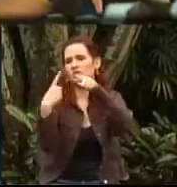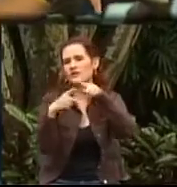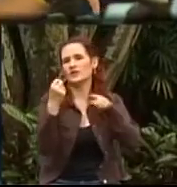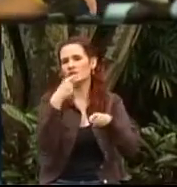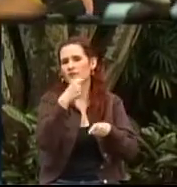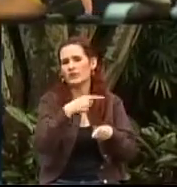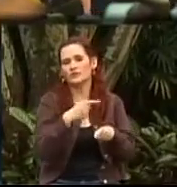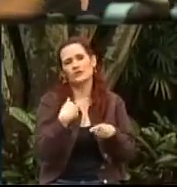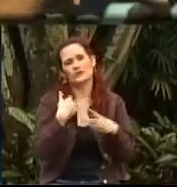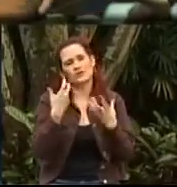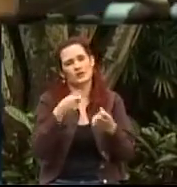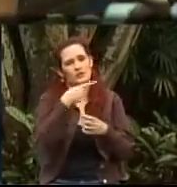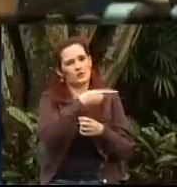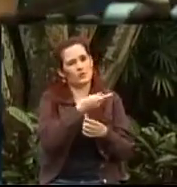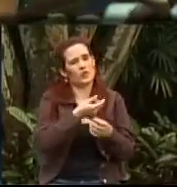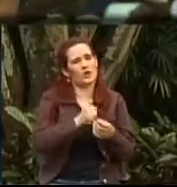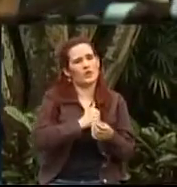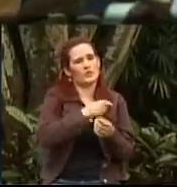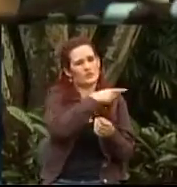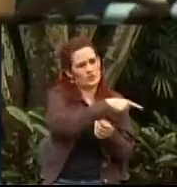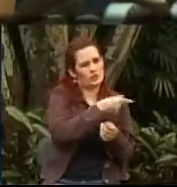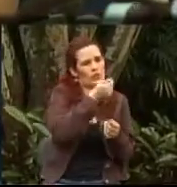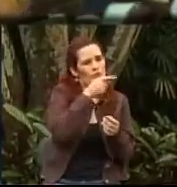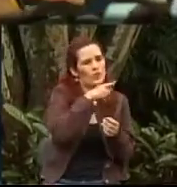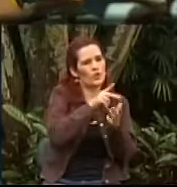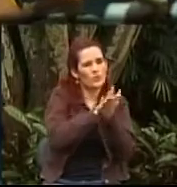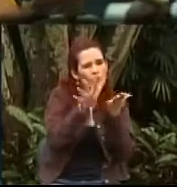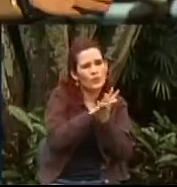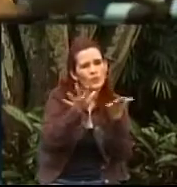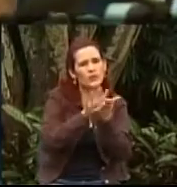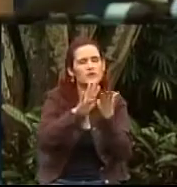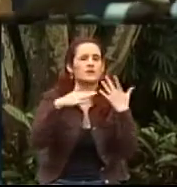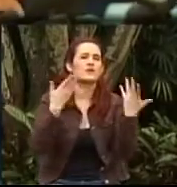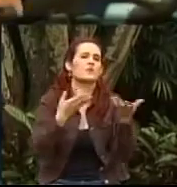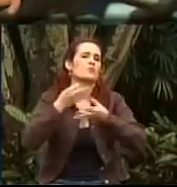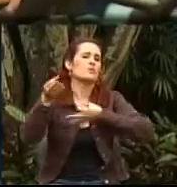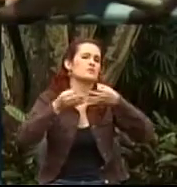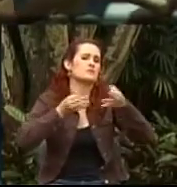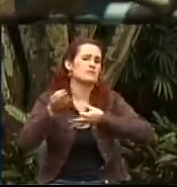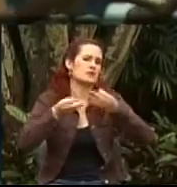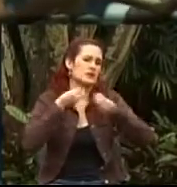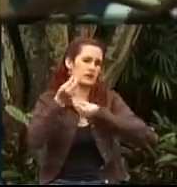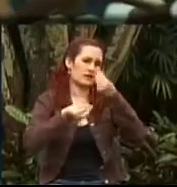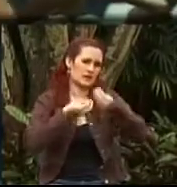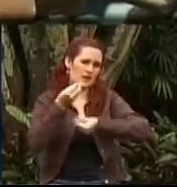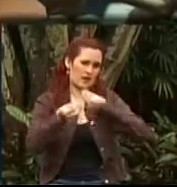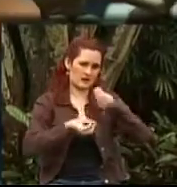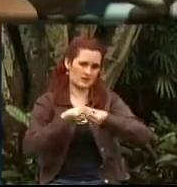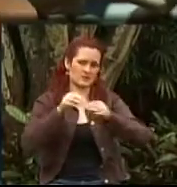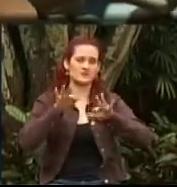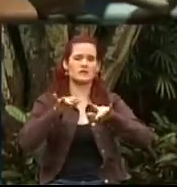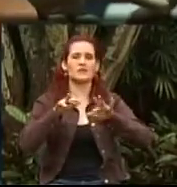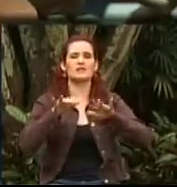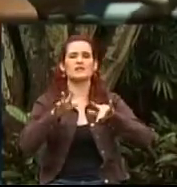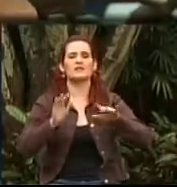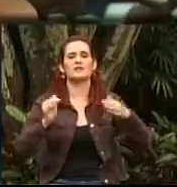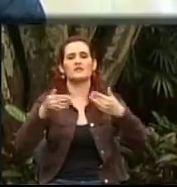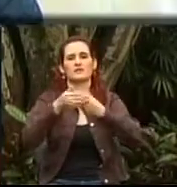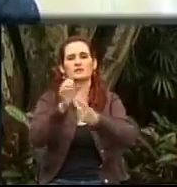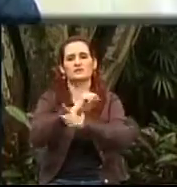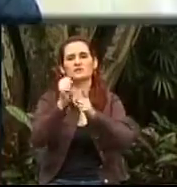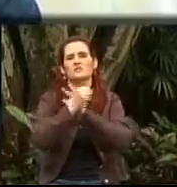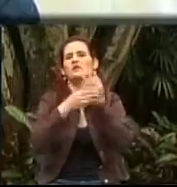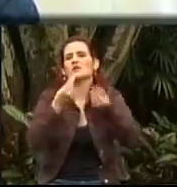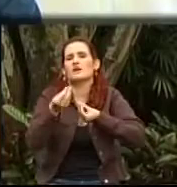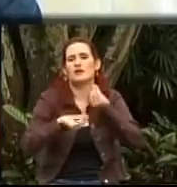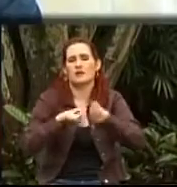ahí, doctora Adriana, para contarle a los televidentes desde Bienestar Social y la unidad de discapacidad, qué se hace por esta población. Bueno,